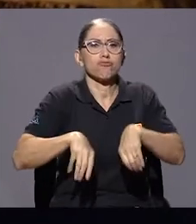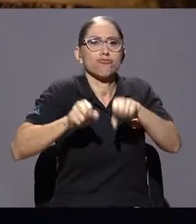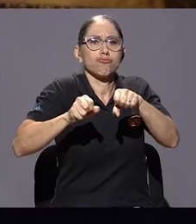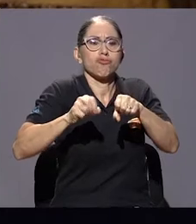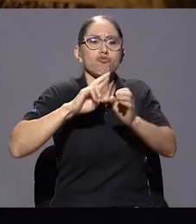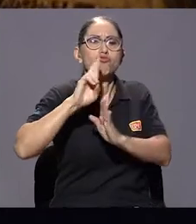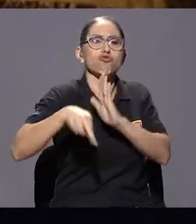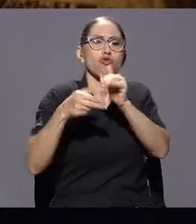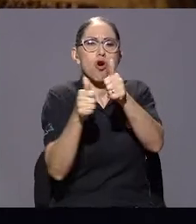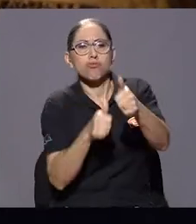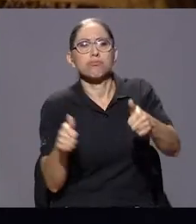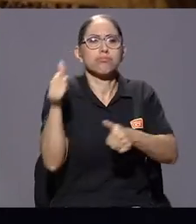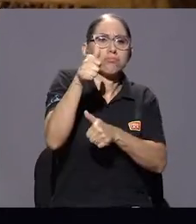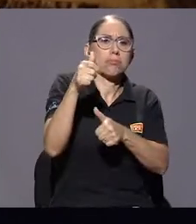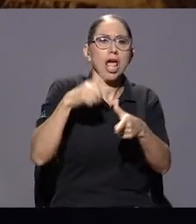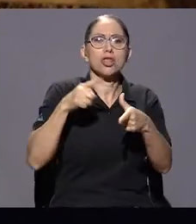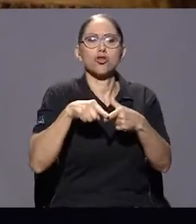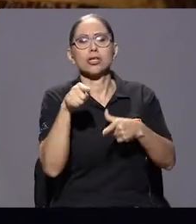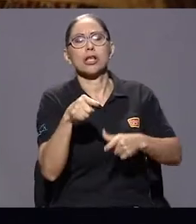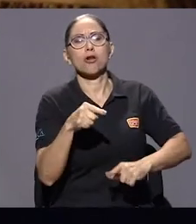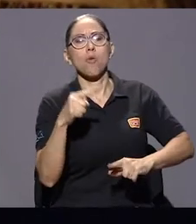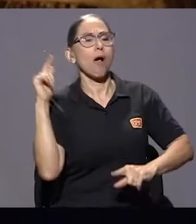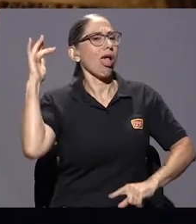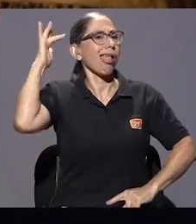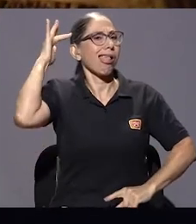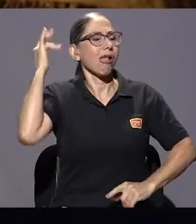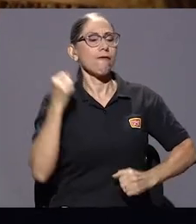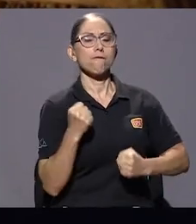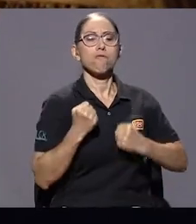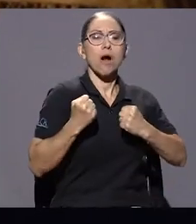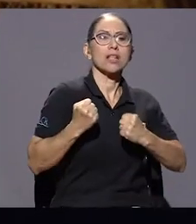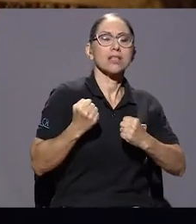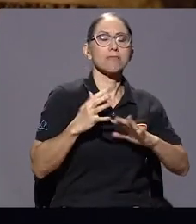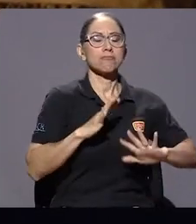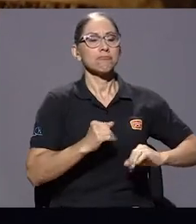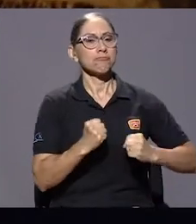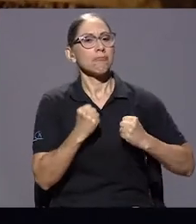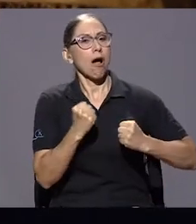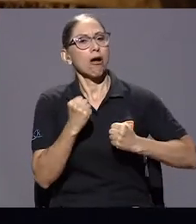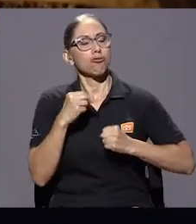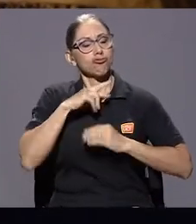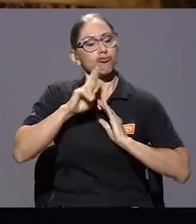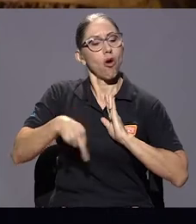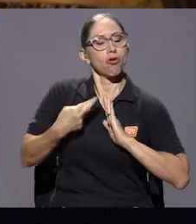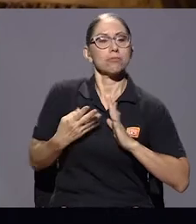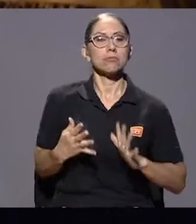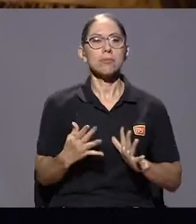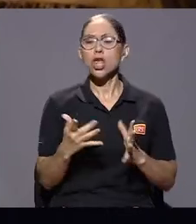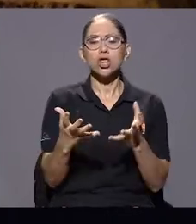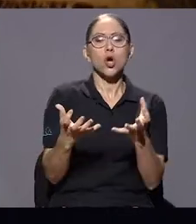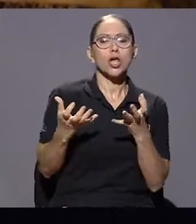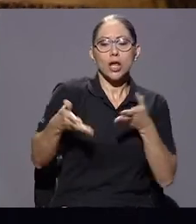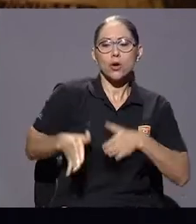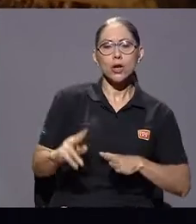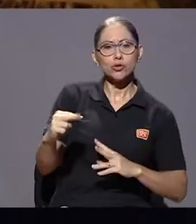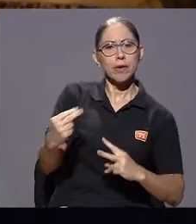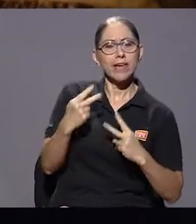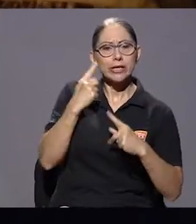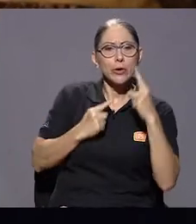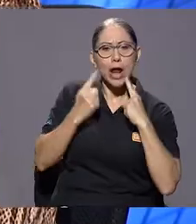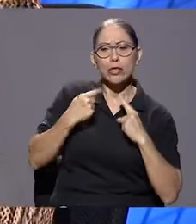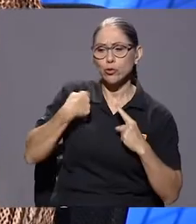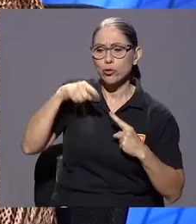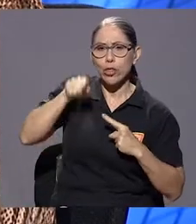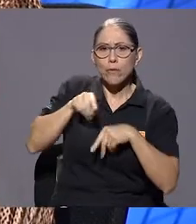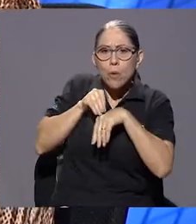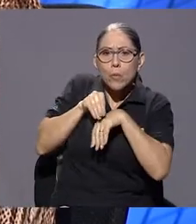duelo. Es la persona que se hace la fuerte, porque dice, no quiero que mis hijos me vean llorando, no quiero que me vean débil, yo tengo que inspirar fortaleza en los